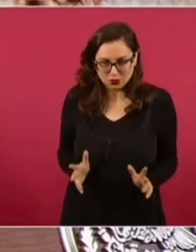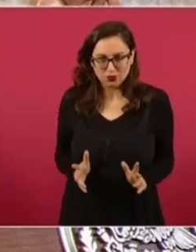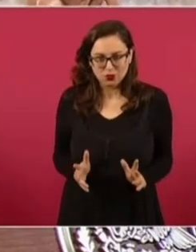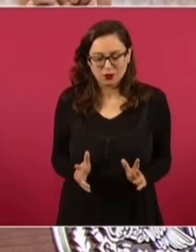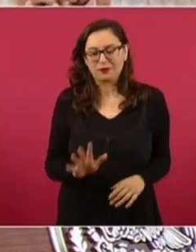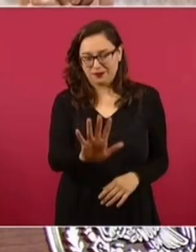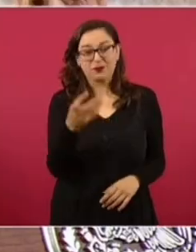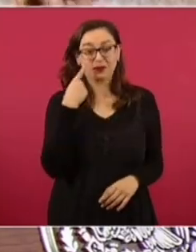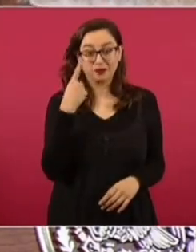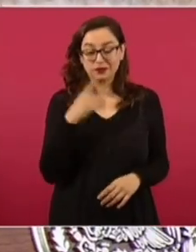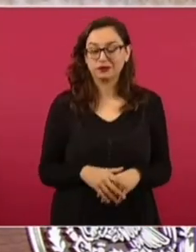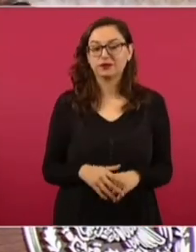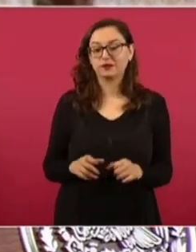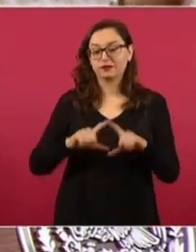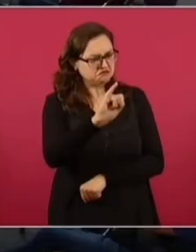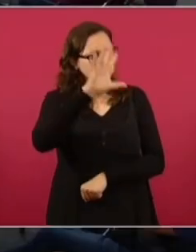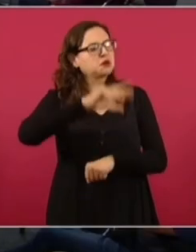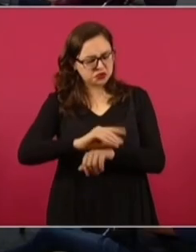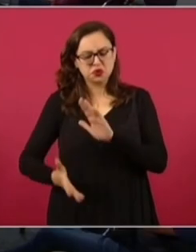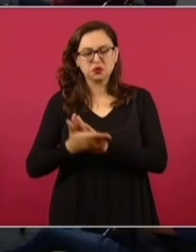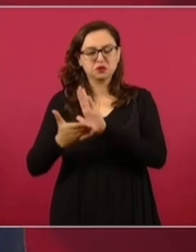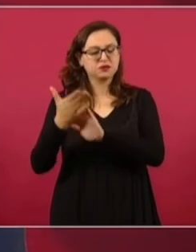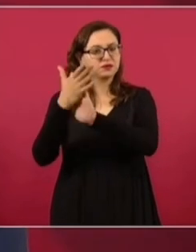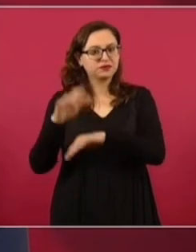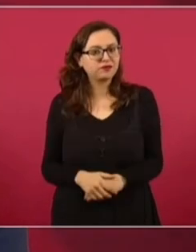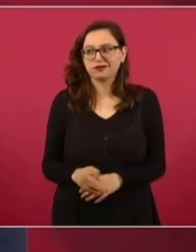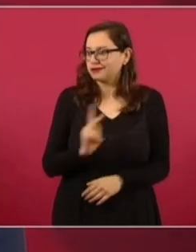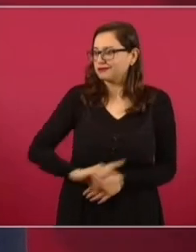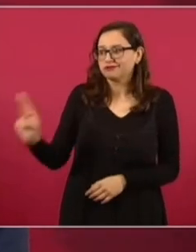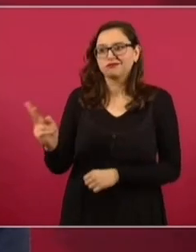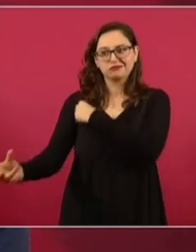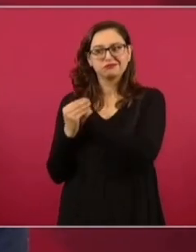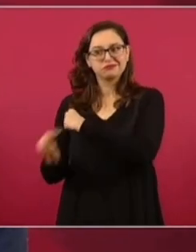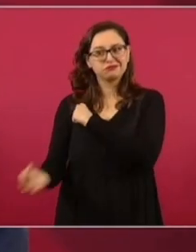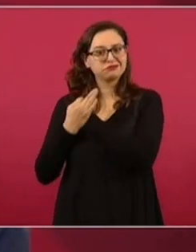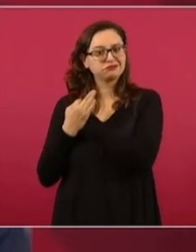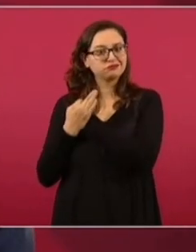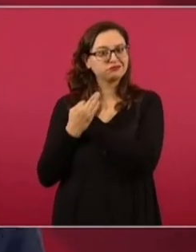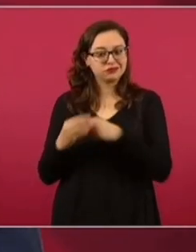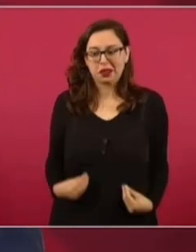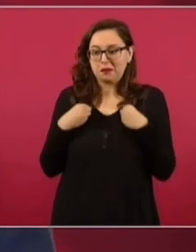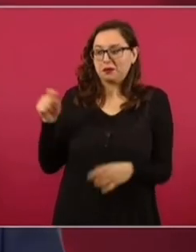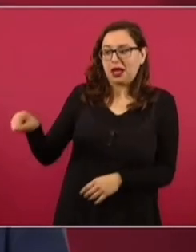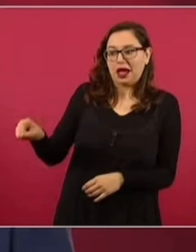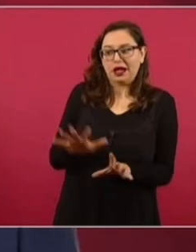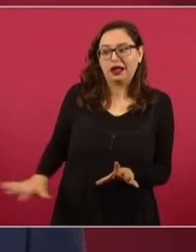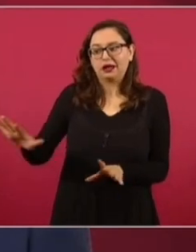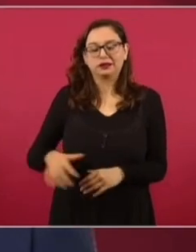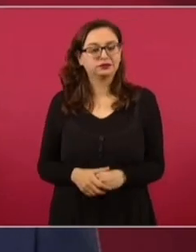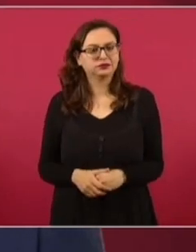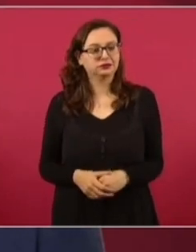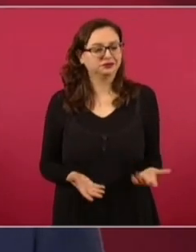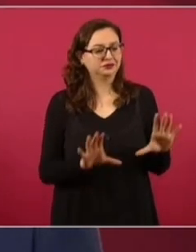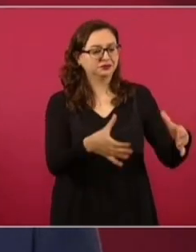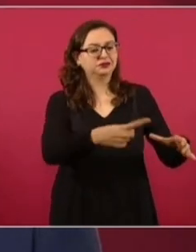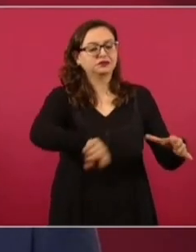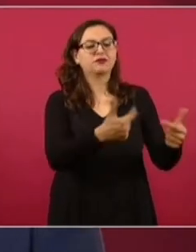de los predios. Estos son grupos de la llamada sociedad civil,